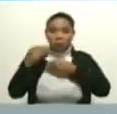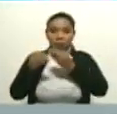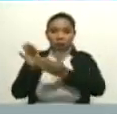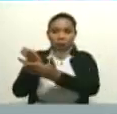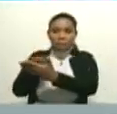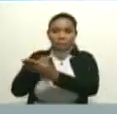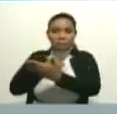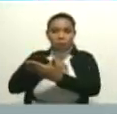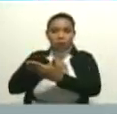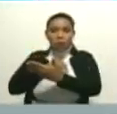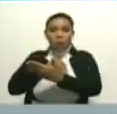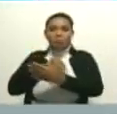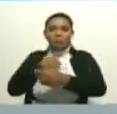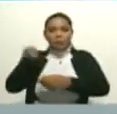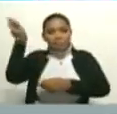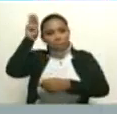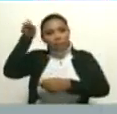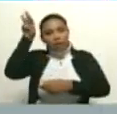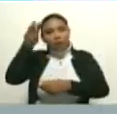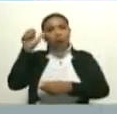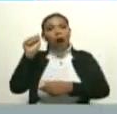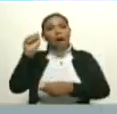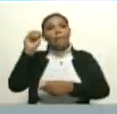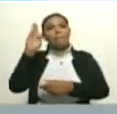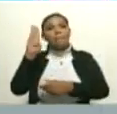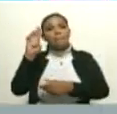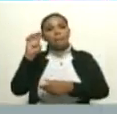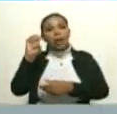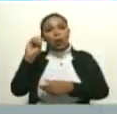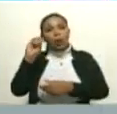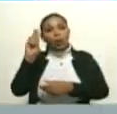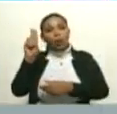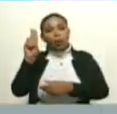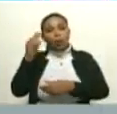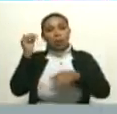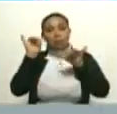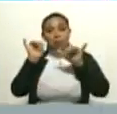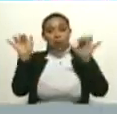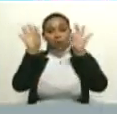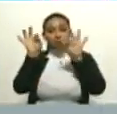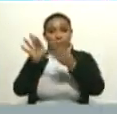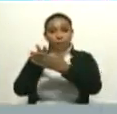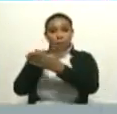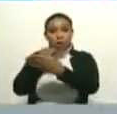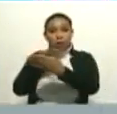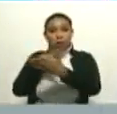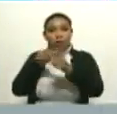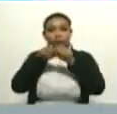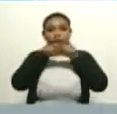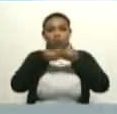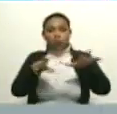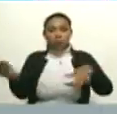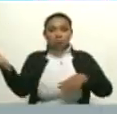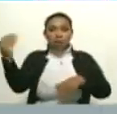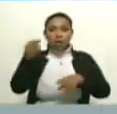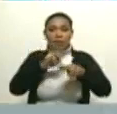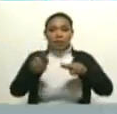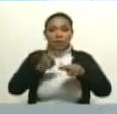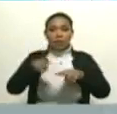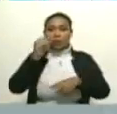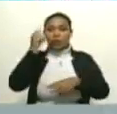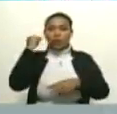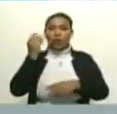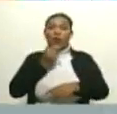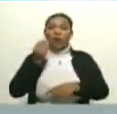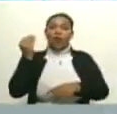maestro Abreu en la música, con el mismo espíritu de masificar entre niños, niñas y